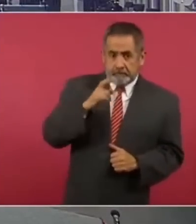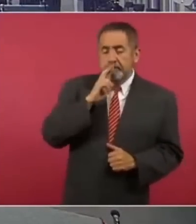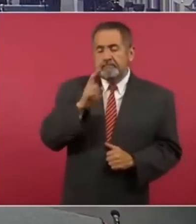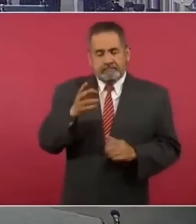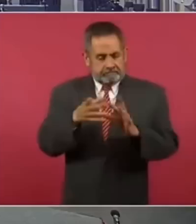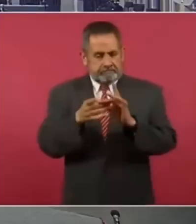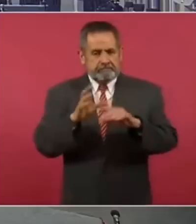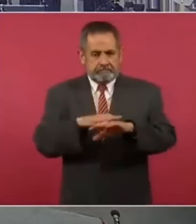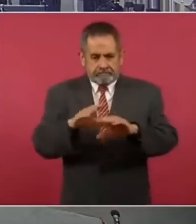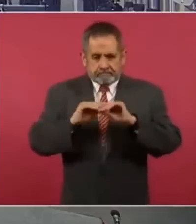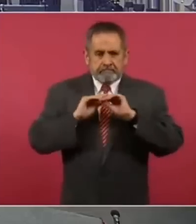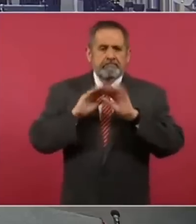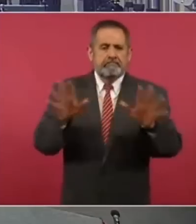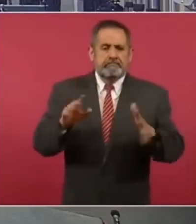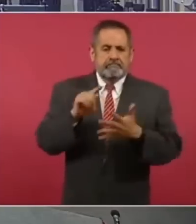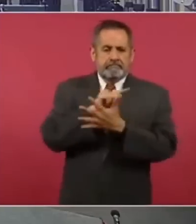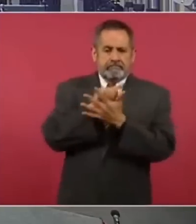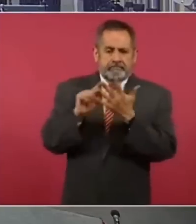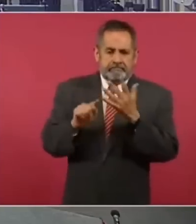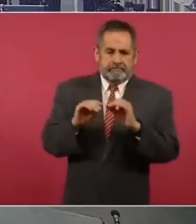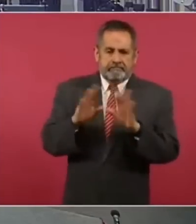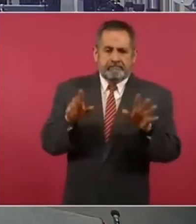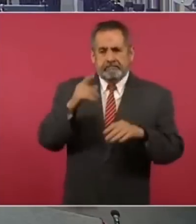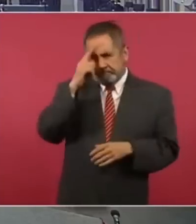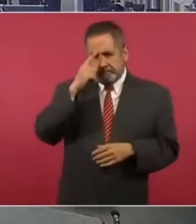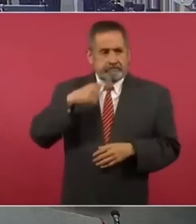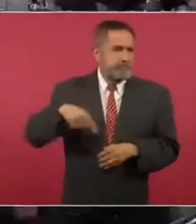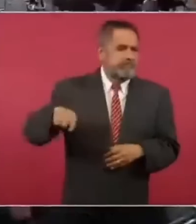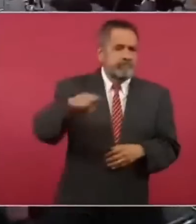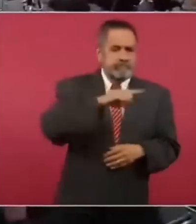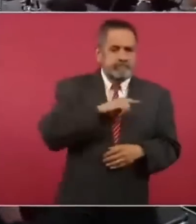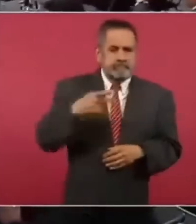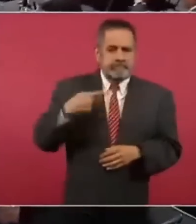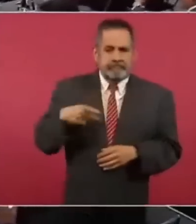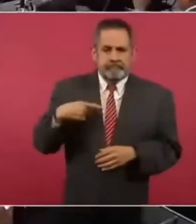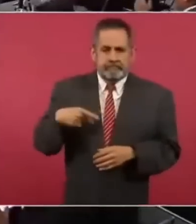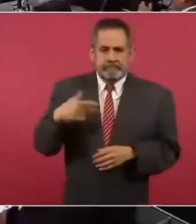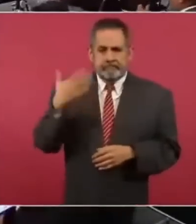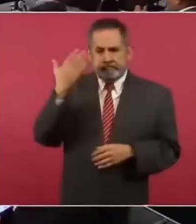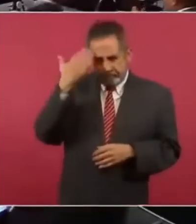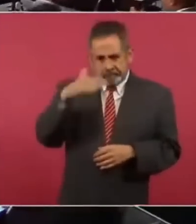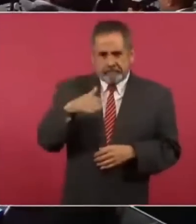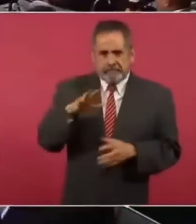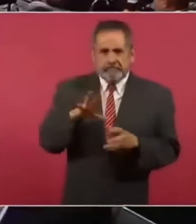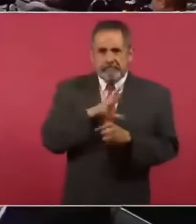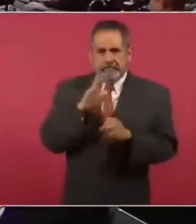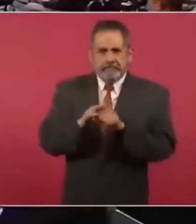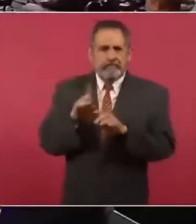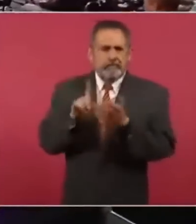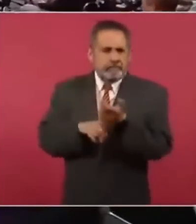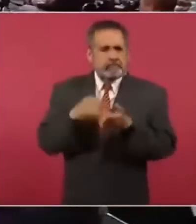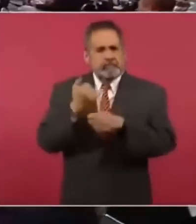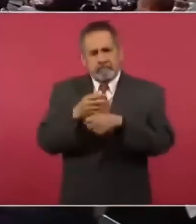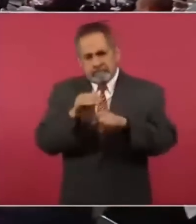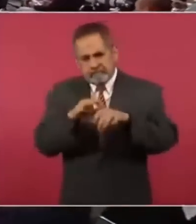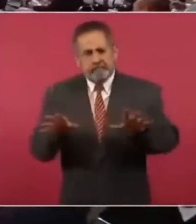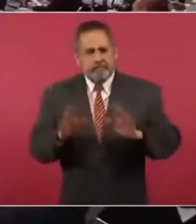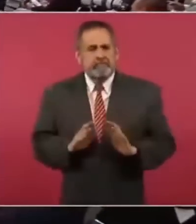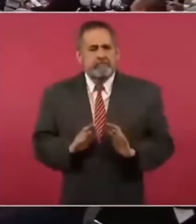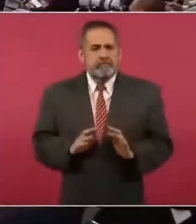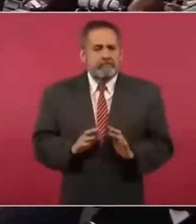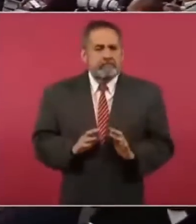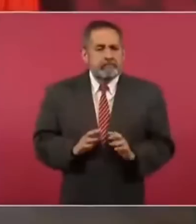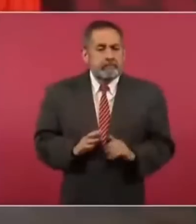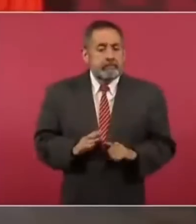falta aclararlo para que la gente tenga toda la la información porque